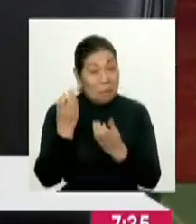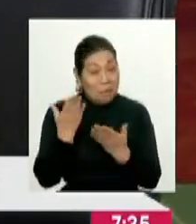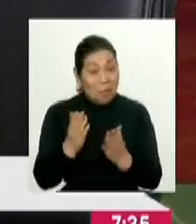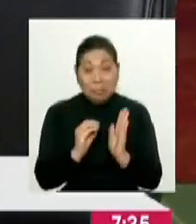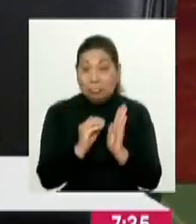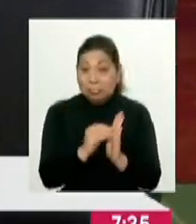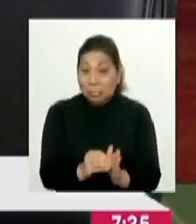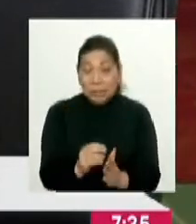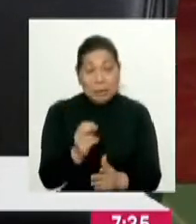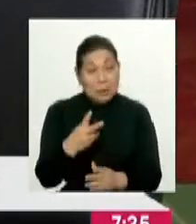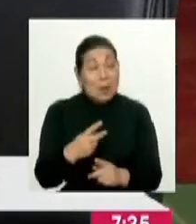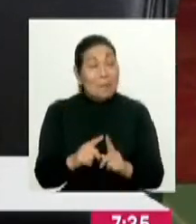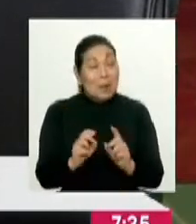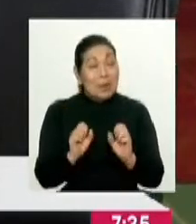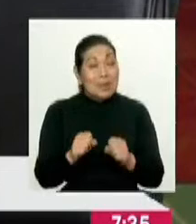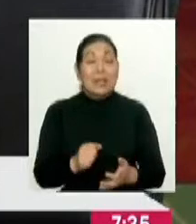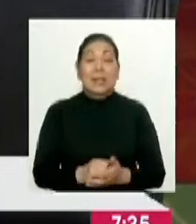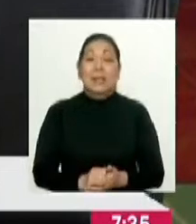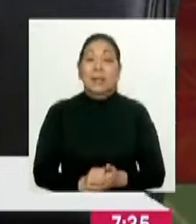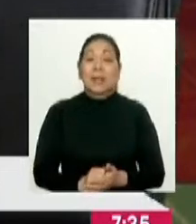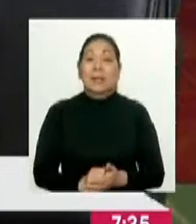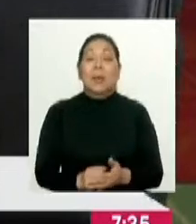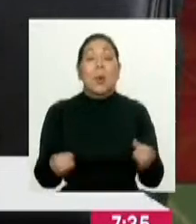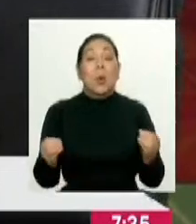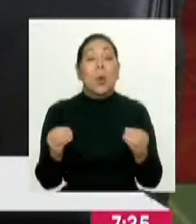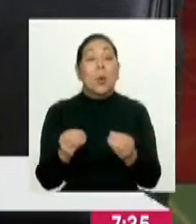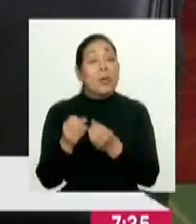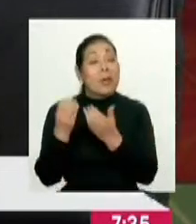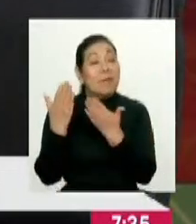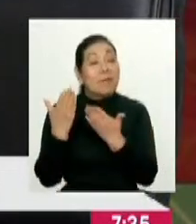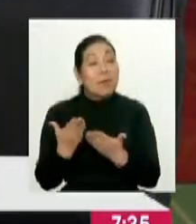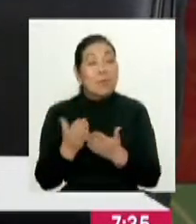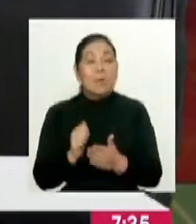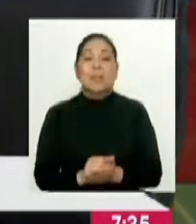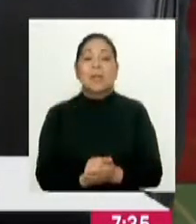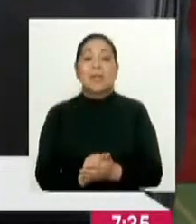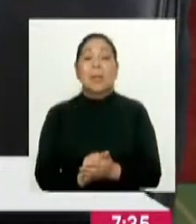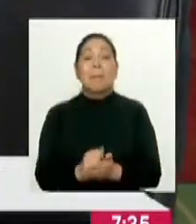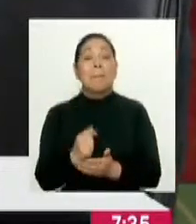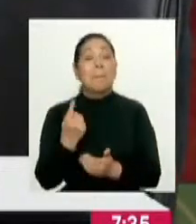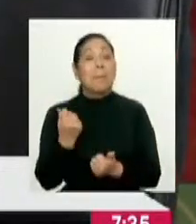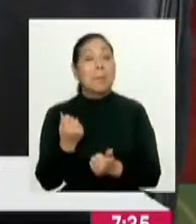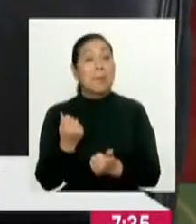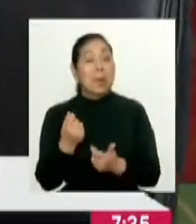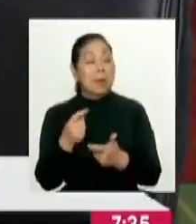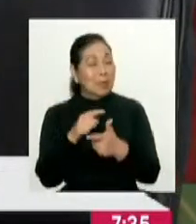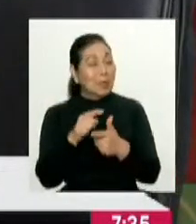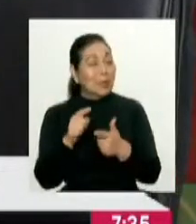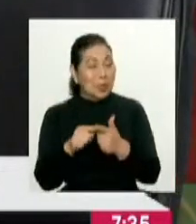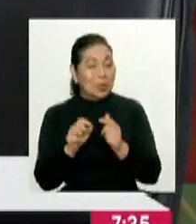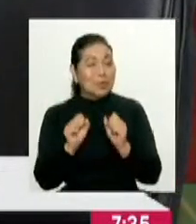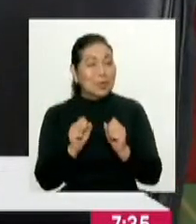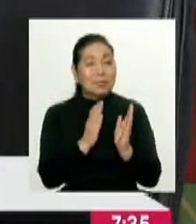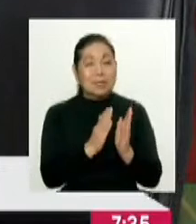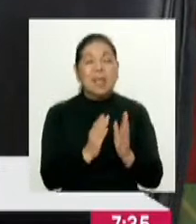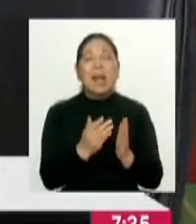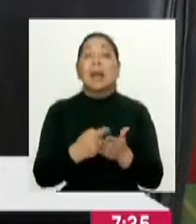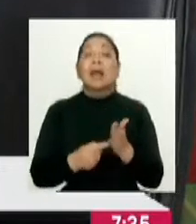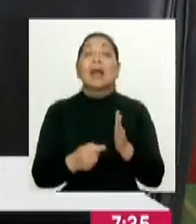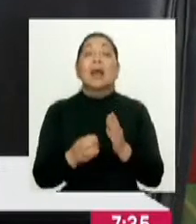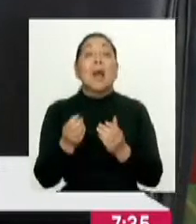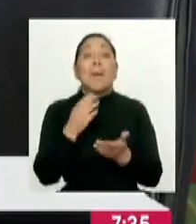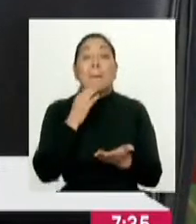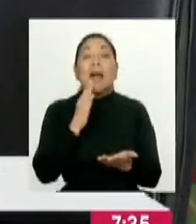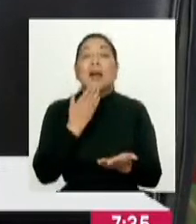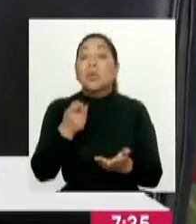por no presentar el segundo, pero hay que tener el conjunto de la información del primero como el segundo para determinar qué nivel de